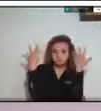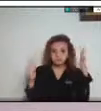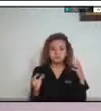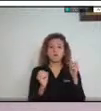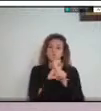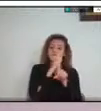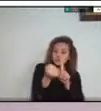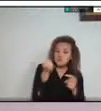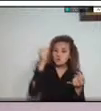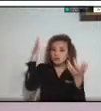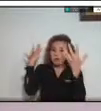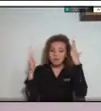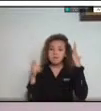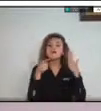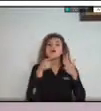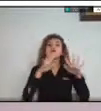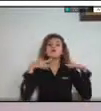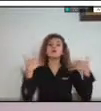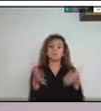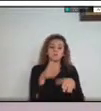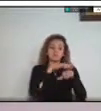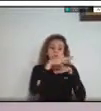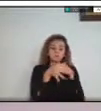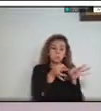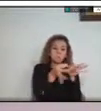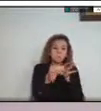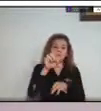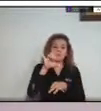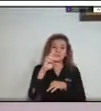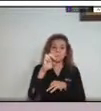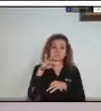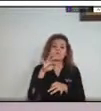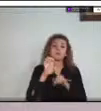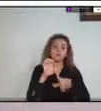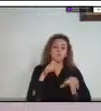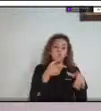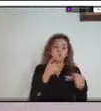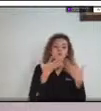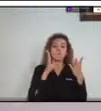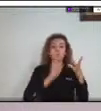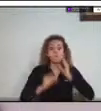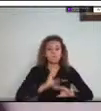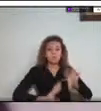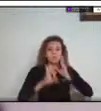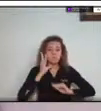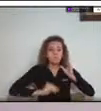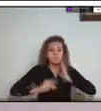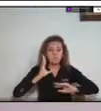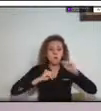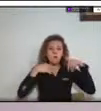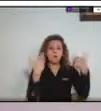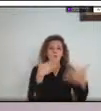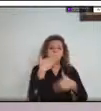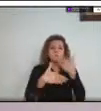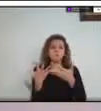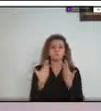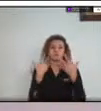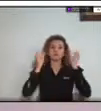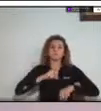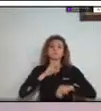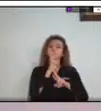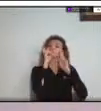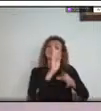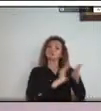Piedemonte Llanero y sus experiencias adquiridas, así como el desarrollo de capacidades para la respuesta. Al final